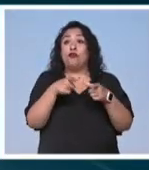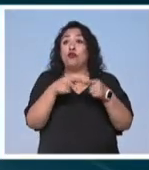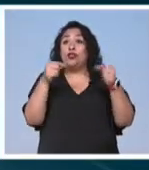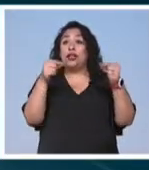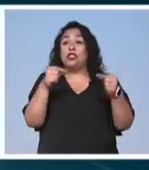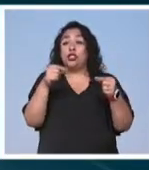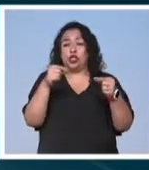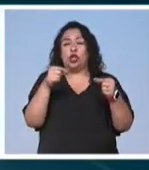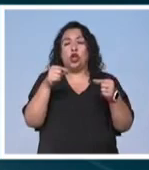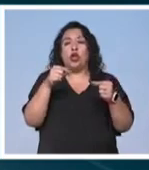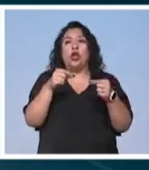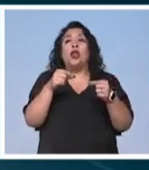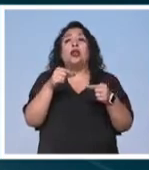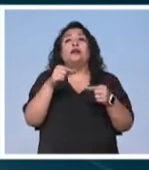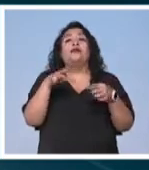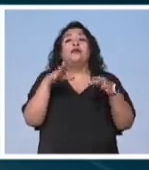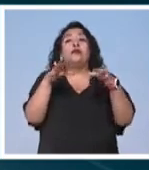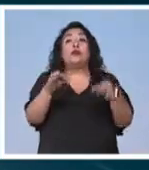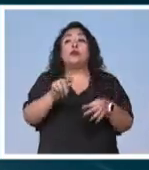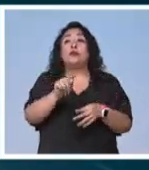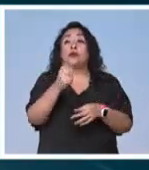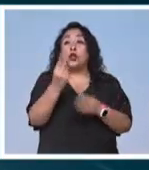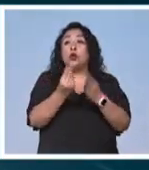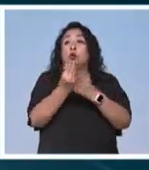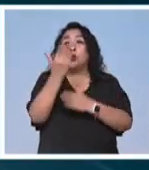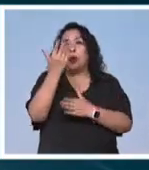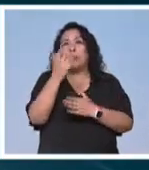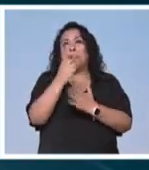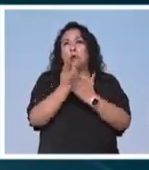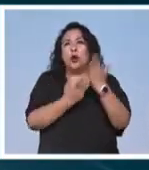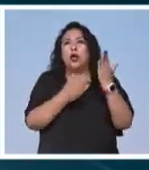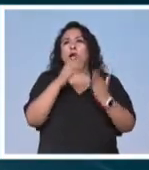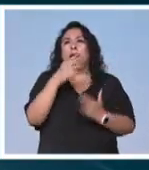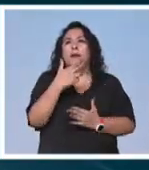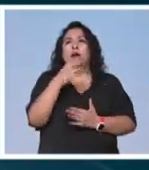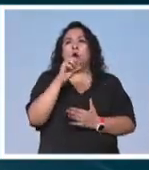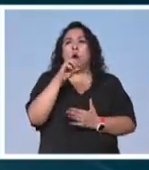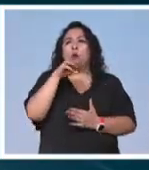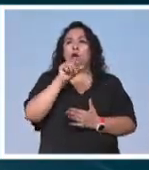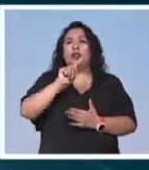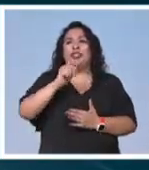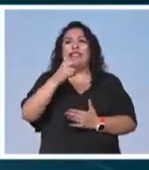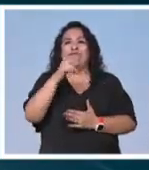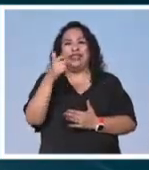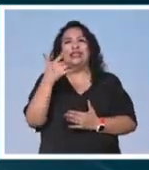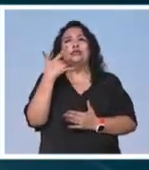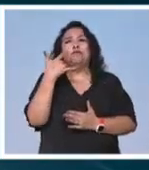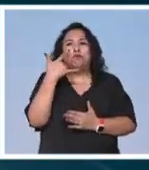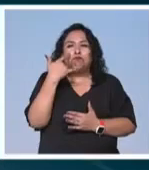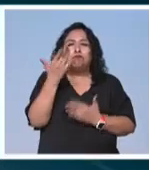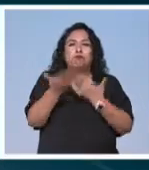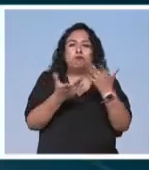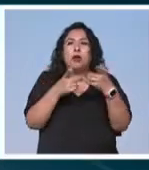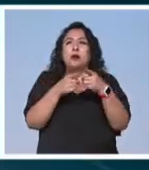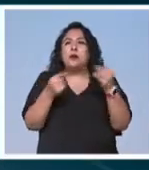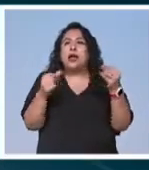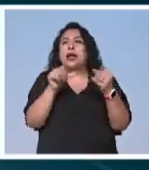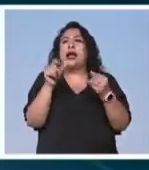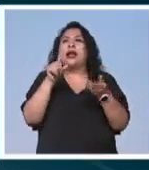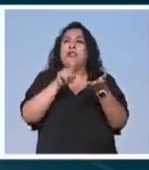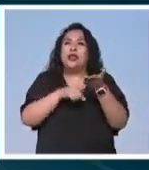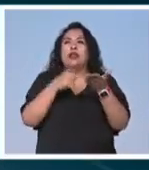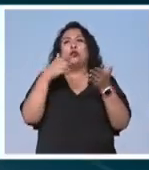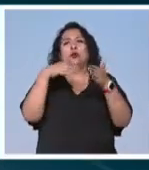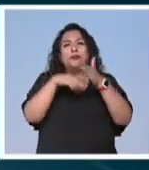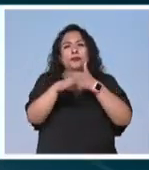Japón en Canal 22 se estrenó el programa Omotenashi reto de hospitalidad japonesa que nos sumerge en el mundo de la cultura